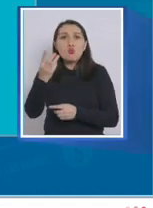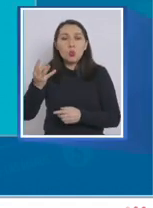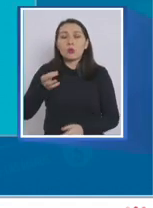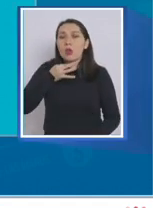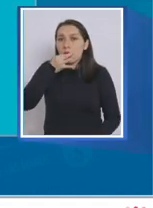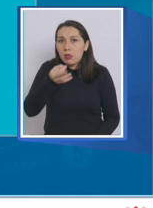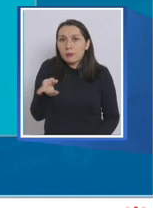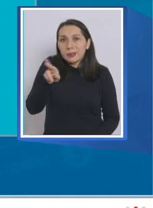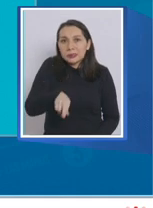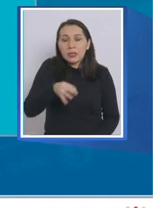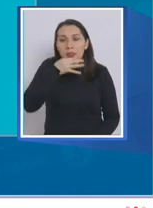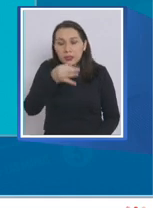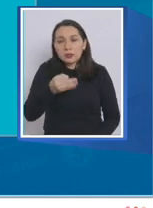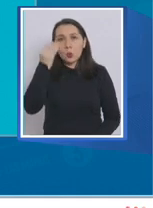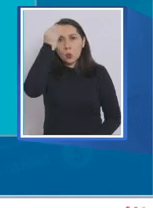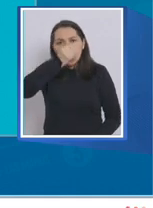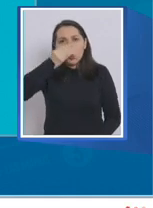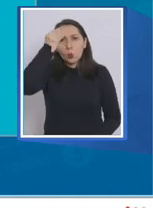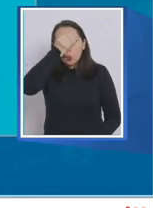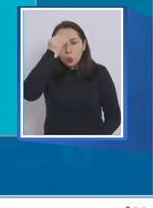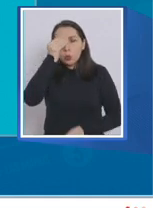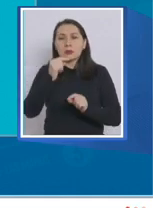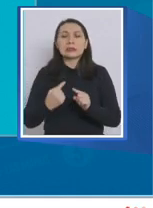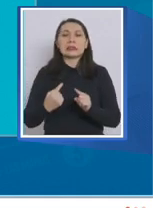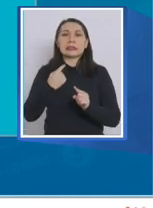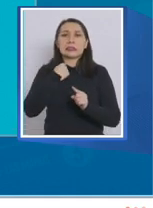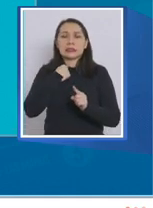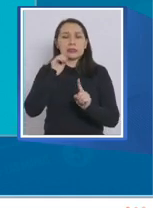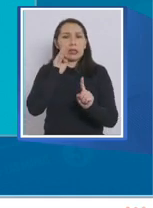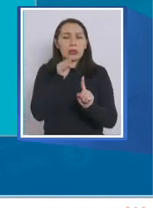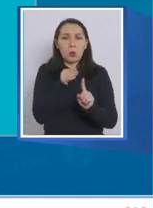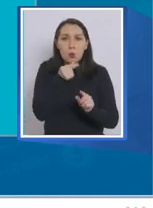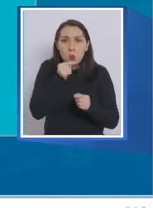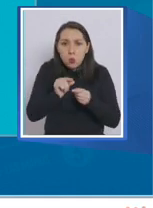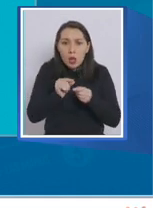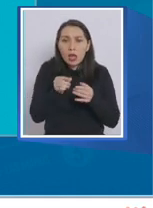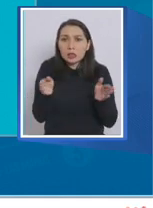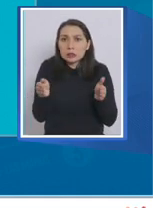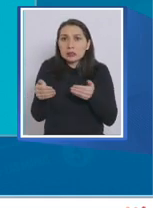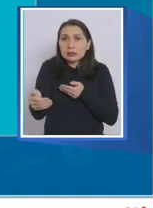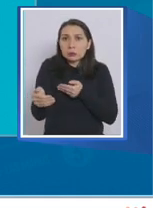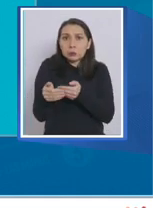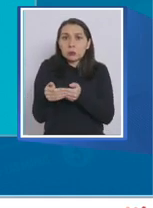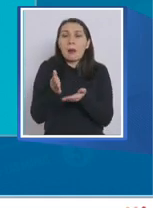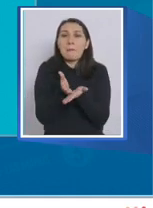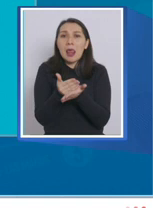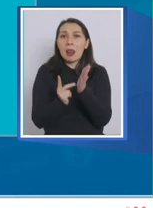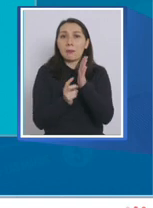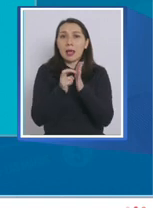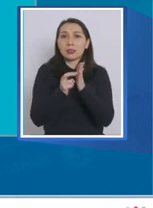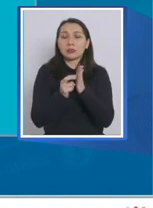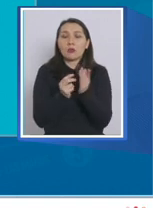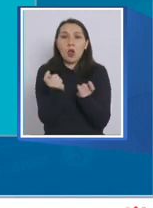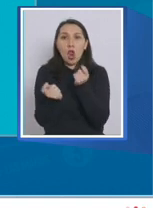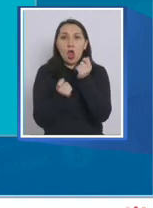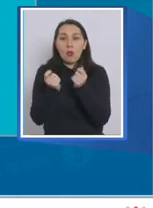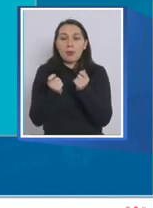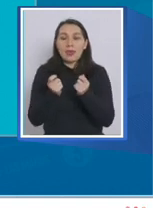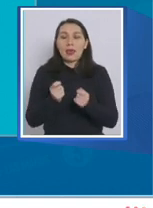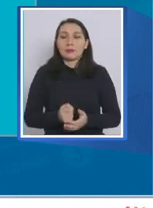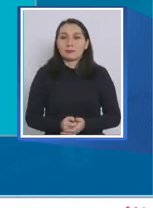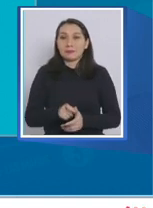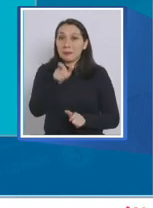menciones su preocupación por los efectos directos y a corto plazo que tiene el plan paso a paso en la economía.